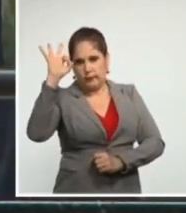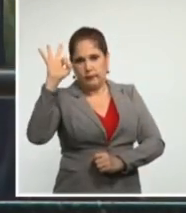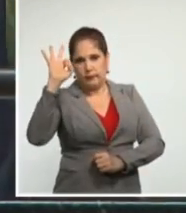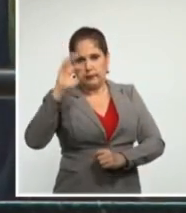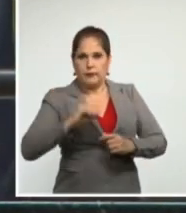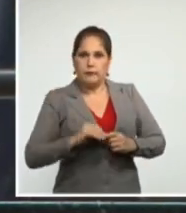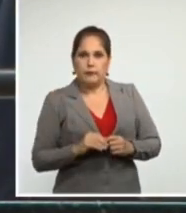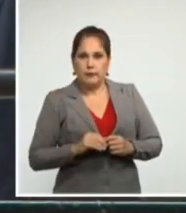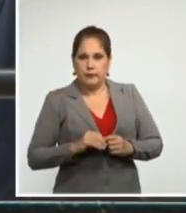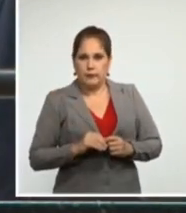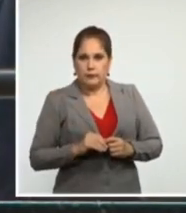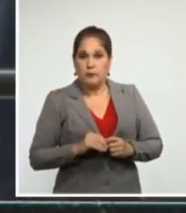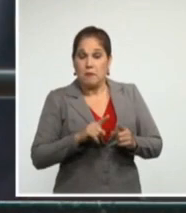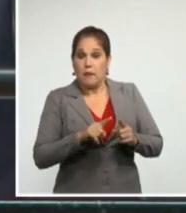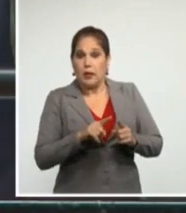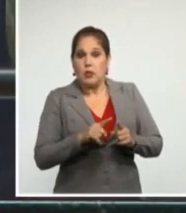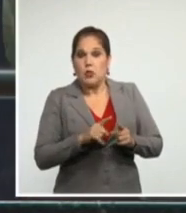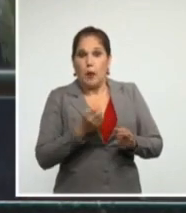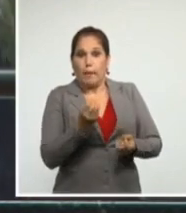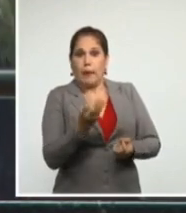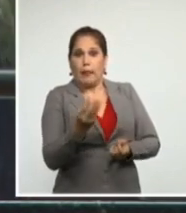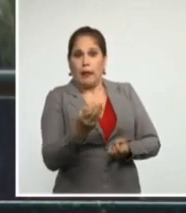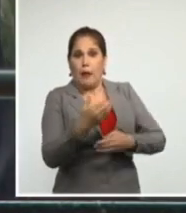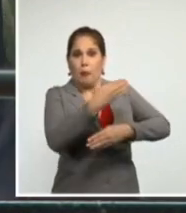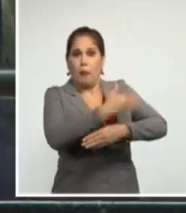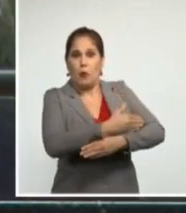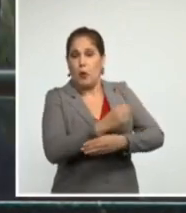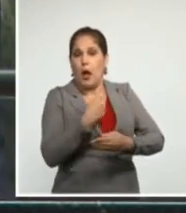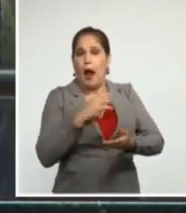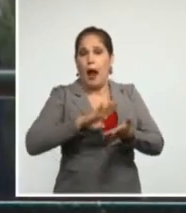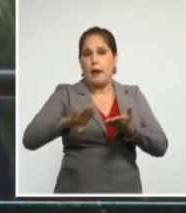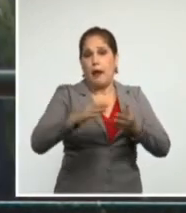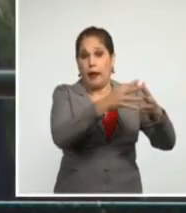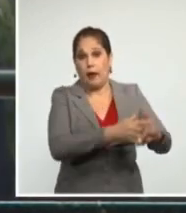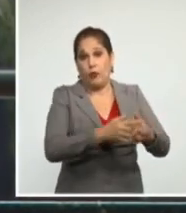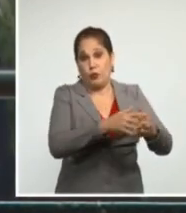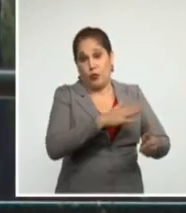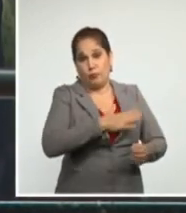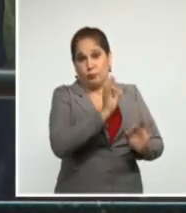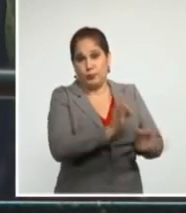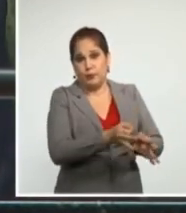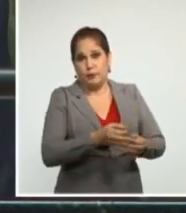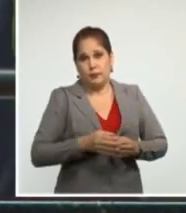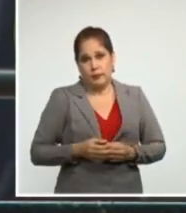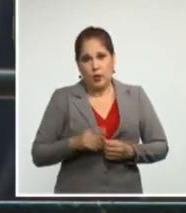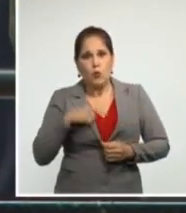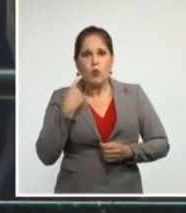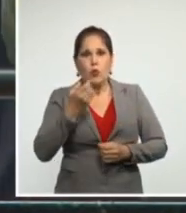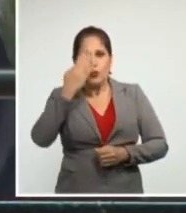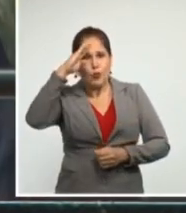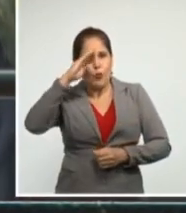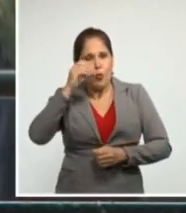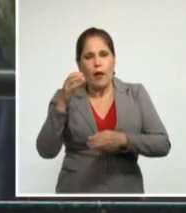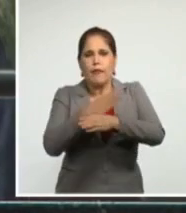por desacreditar y aislar a los propios Estados Unidos.